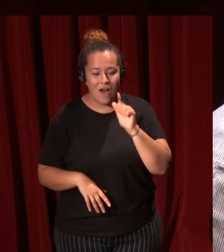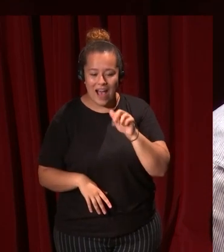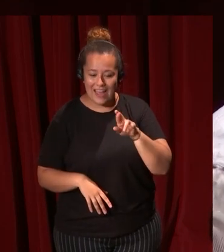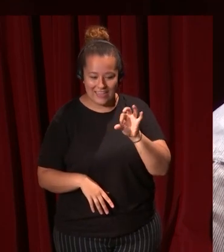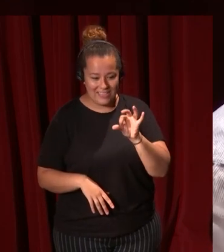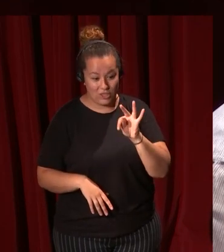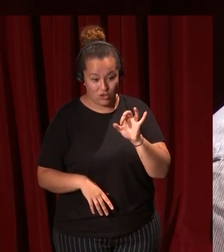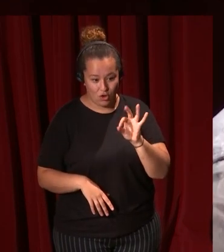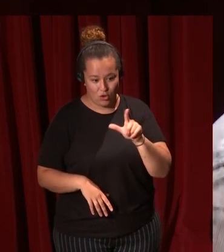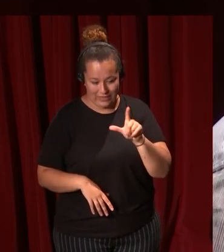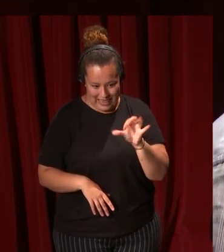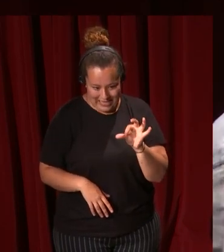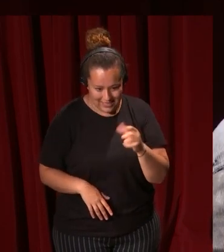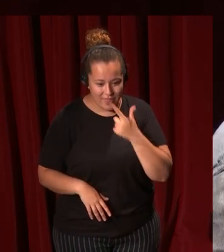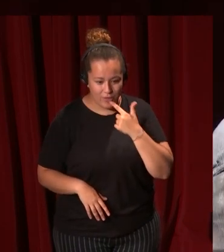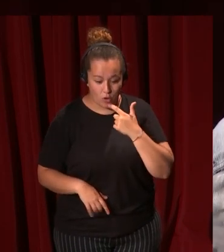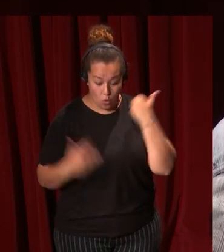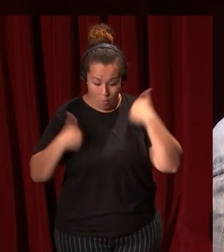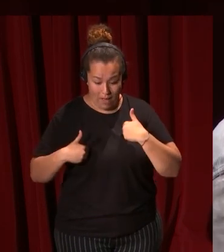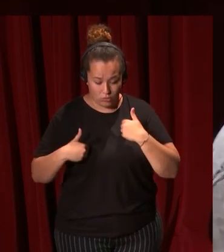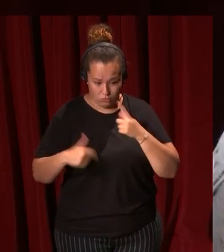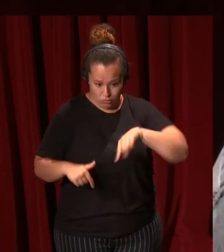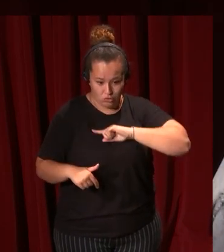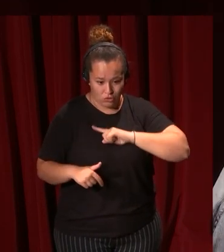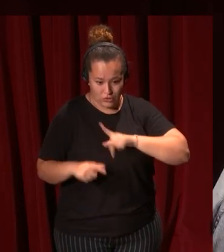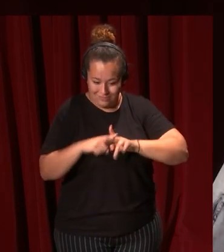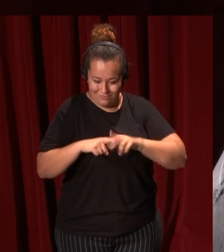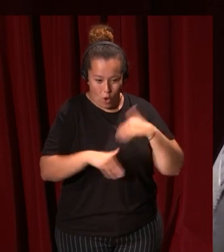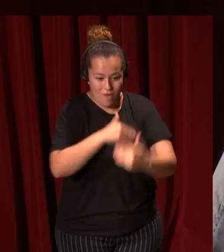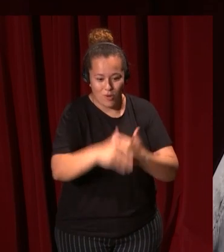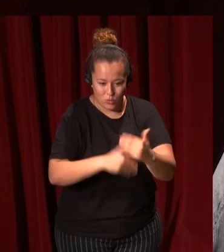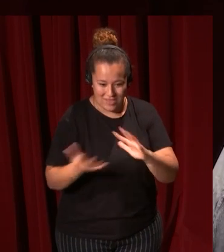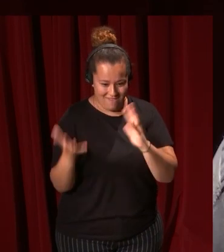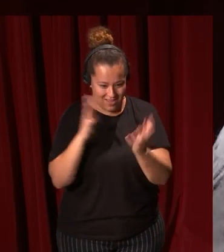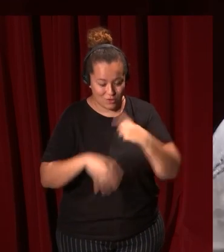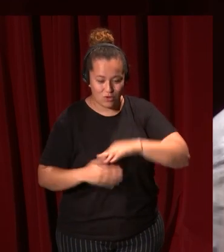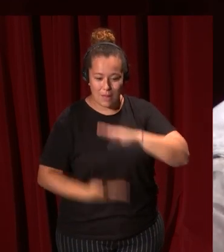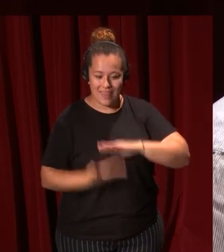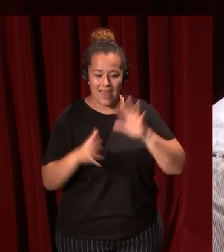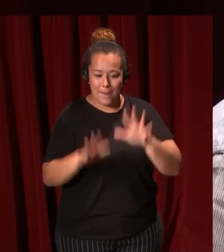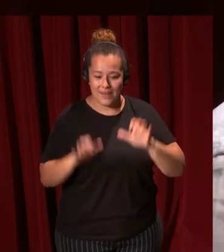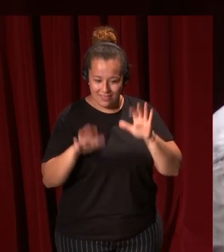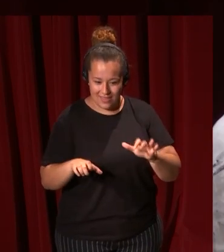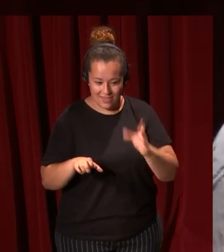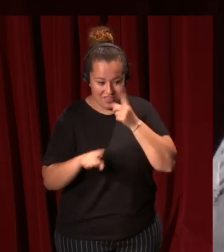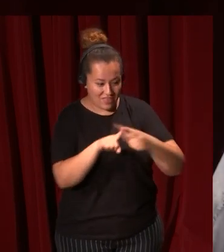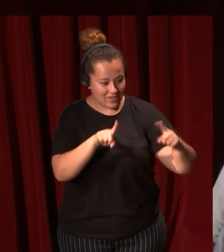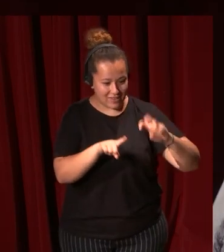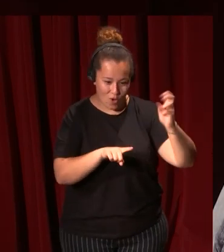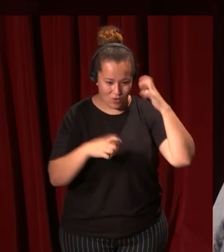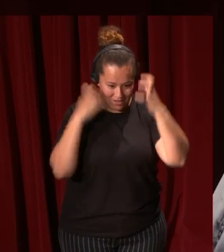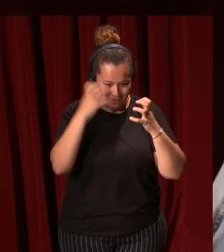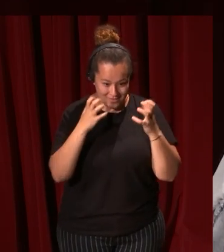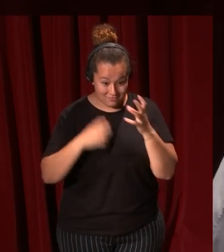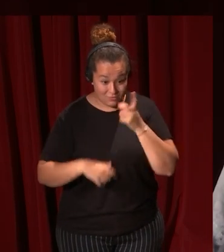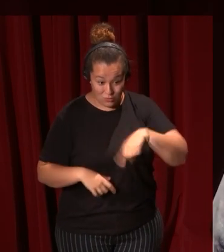mucho desde entonces el ser humano como arma evolutiva tiene su capacidad de aprender nos distingue de los demás y como eso nos distingue y